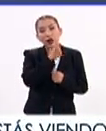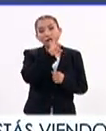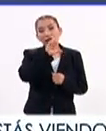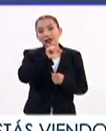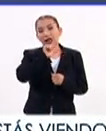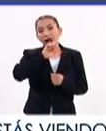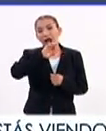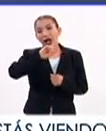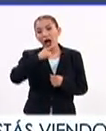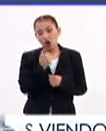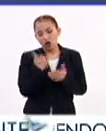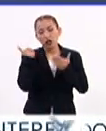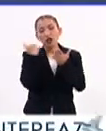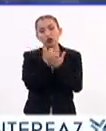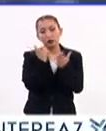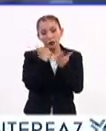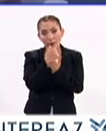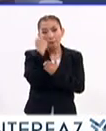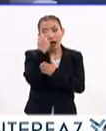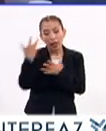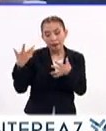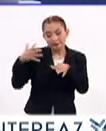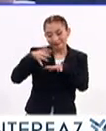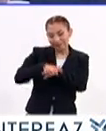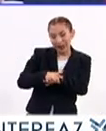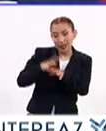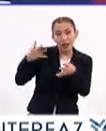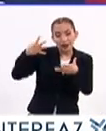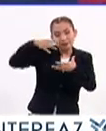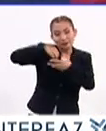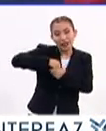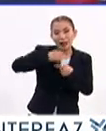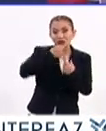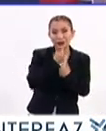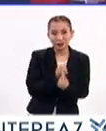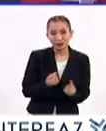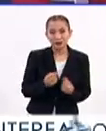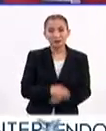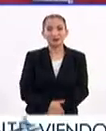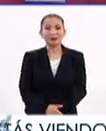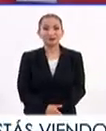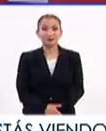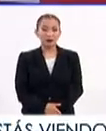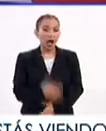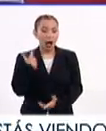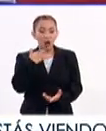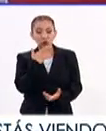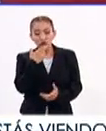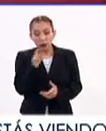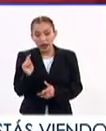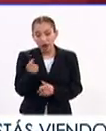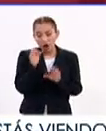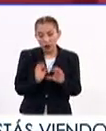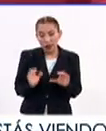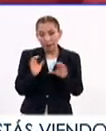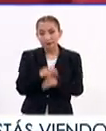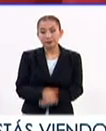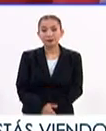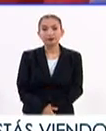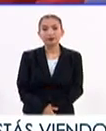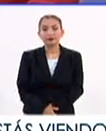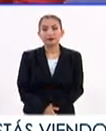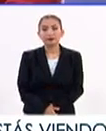FES Aragón, estamos contribuyendo a esa inclusión e integración de los niños. Claro. Al manejo de la tecnología. supuesto.